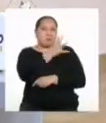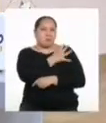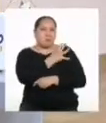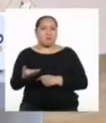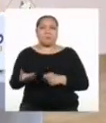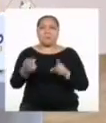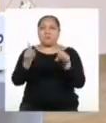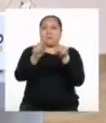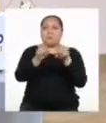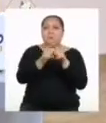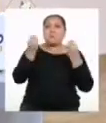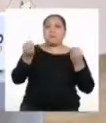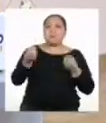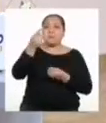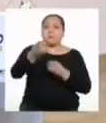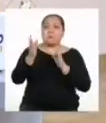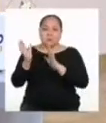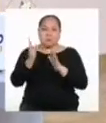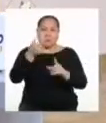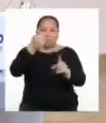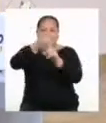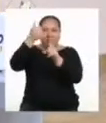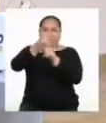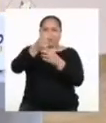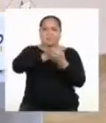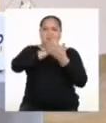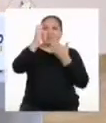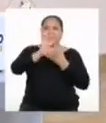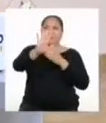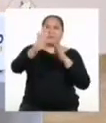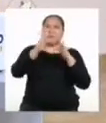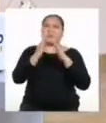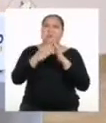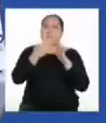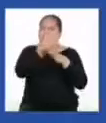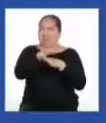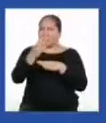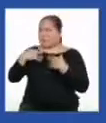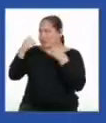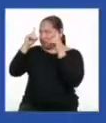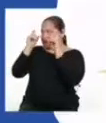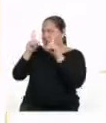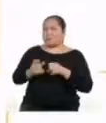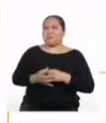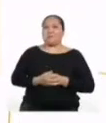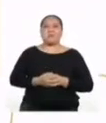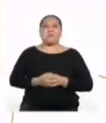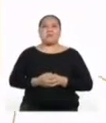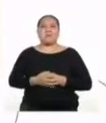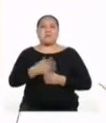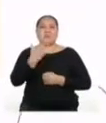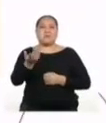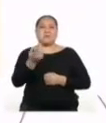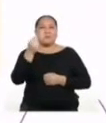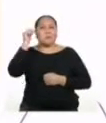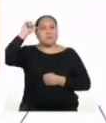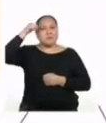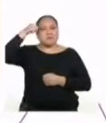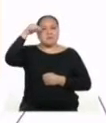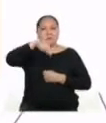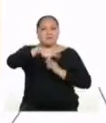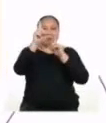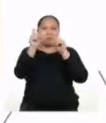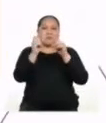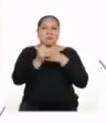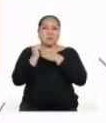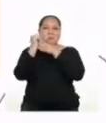secundaria también, porque están haciendo su propio proyecto en casa. A ver, comparto las preguntas. Entonces, recuerden que las